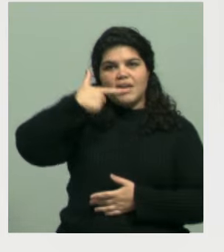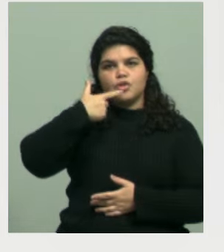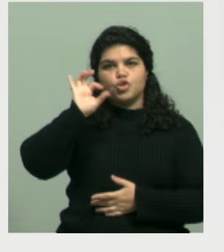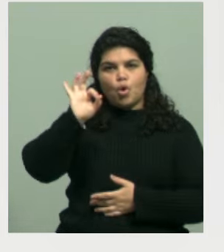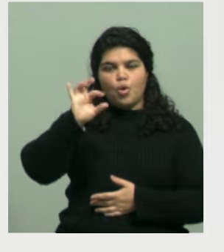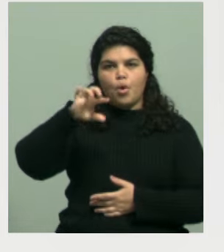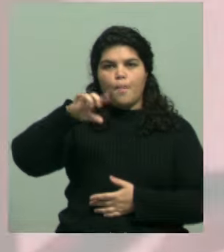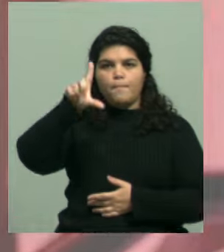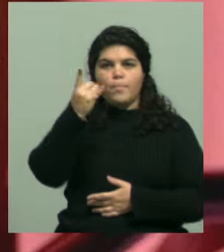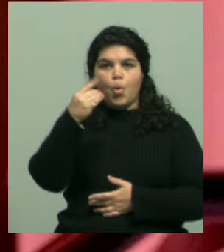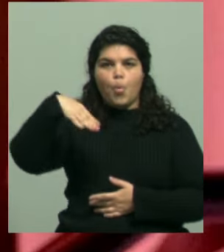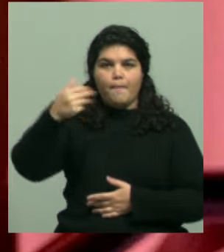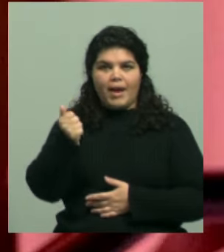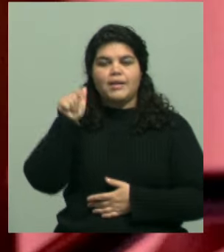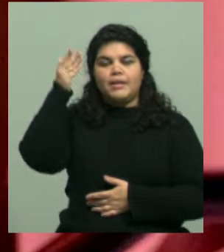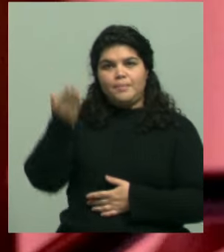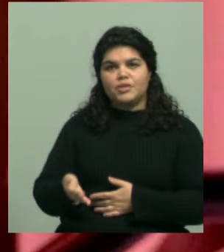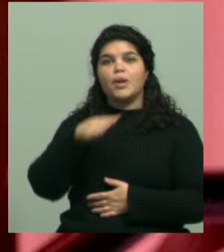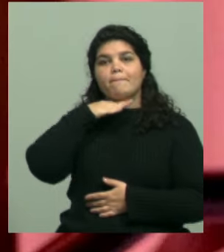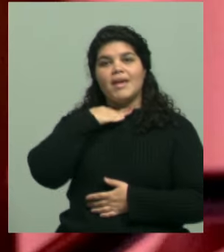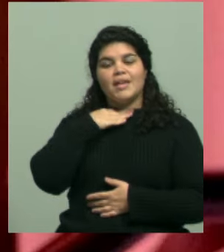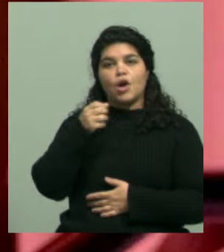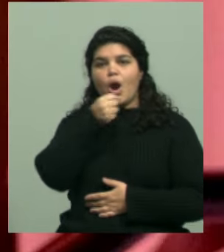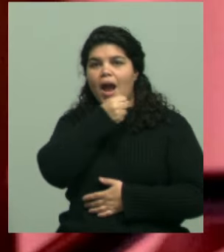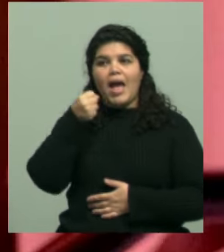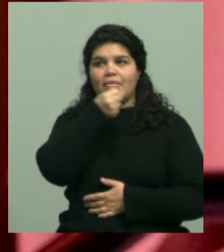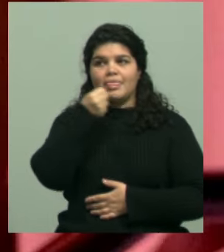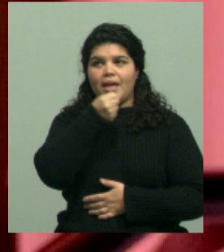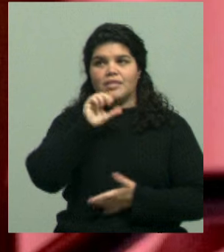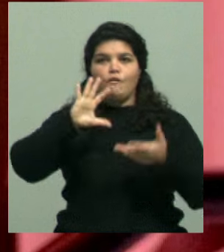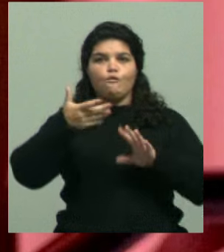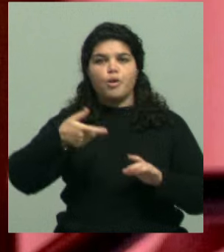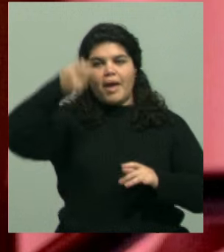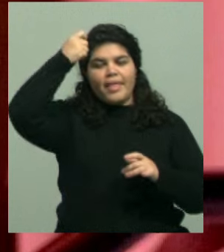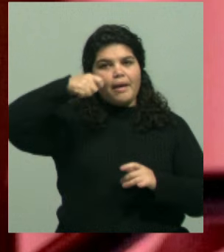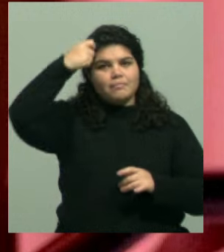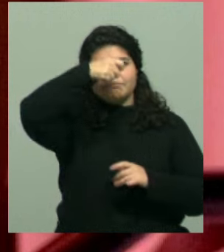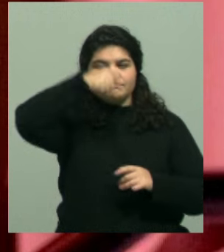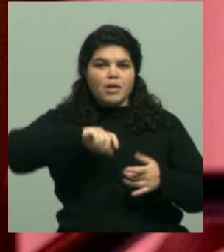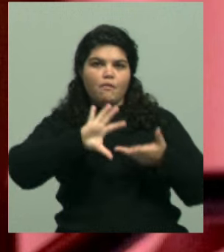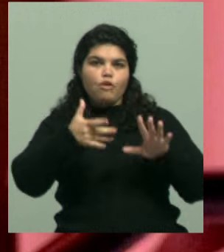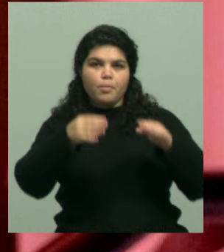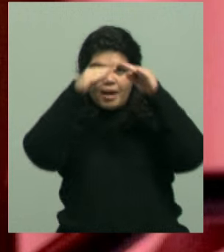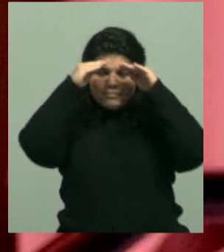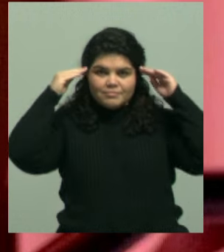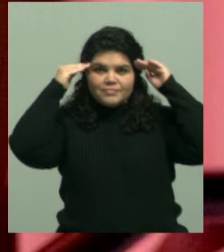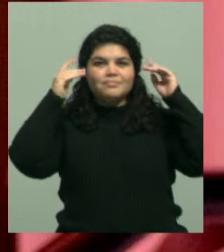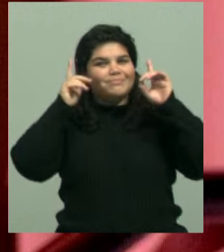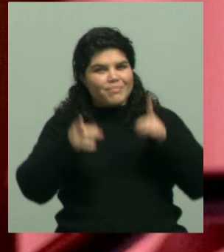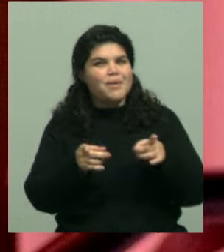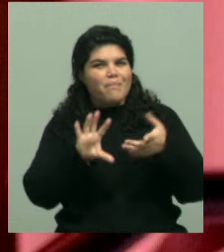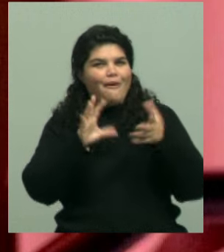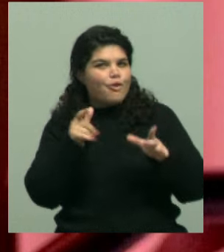Ve bueno, este cantante mexicano que todo el mundo lo conoce con ese peinado que siempre es el que usa que es un corte mulet con un flequillo